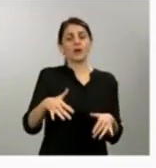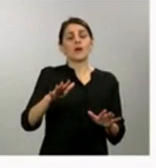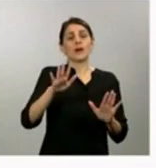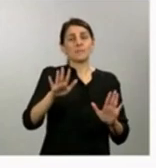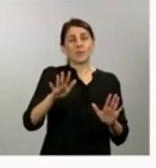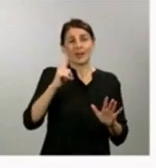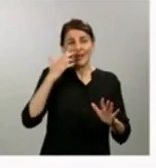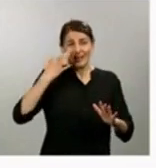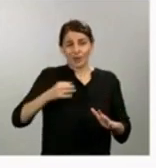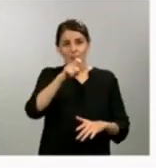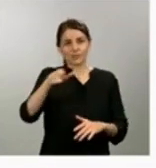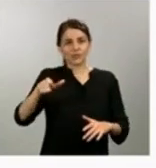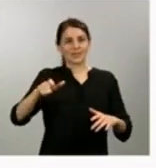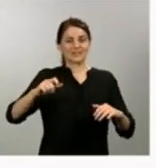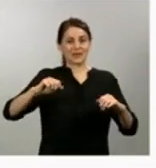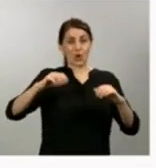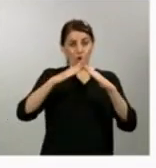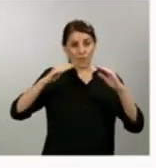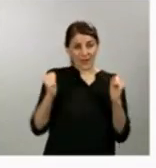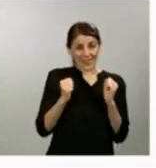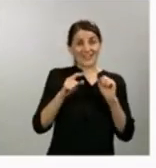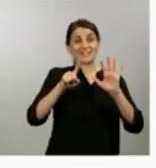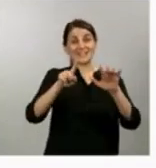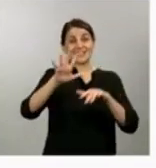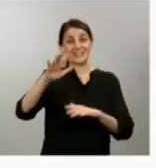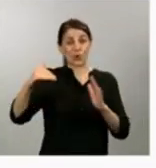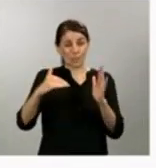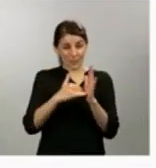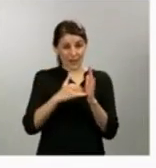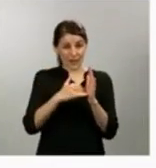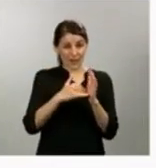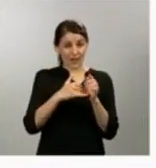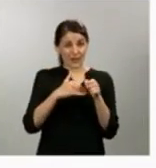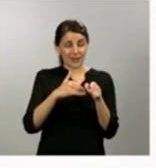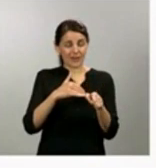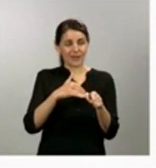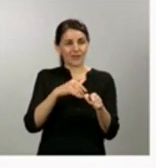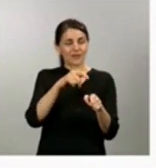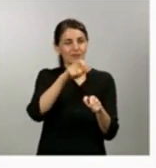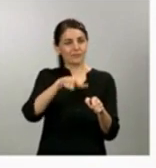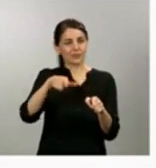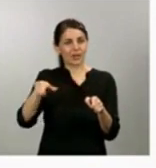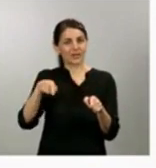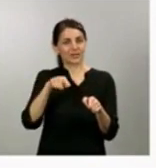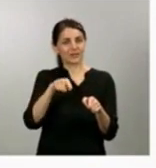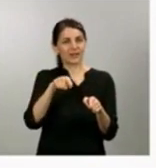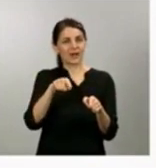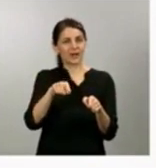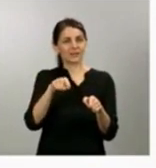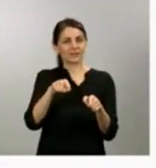que están…, para personas que tienen…, que sido…, que están contaminadas por el virus.